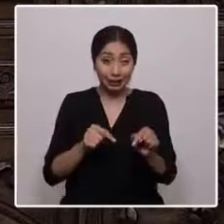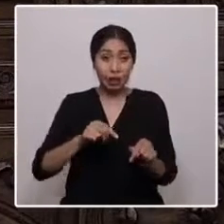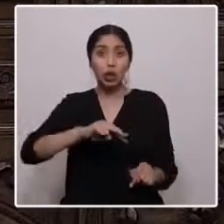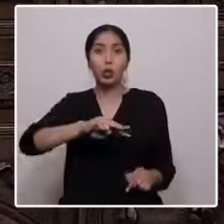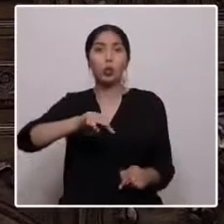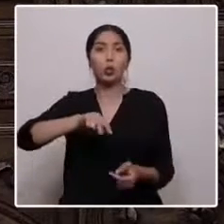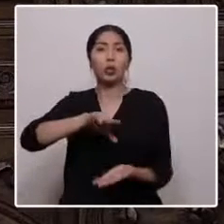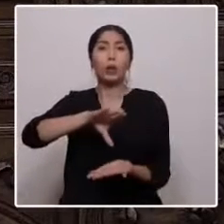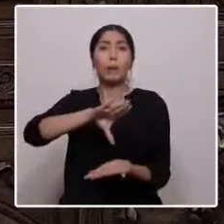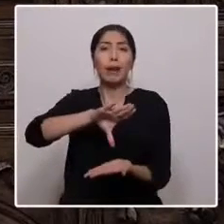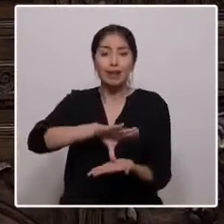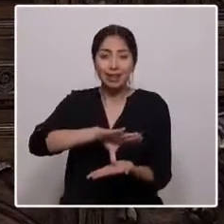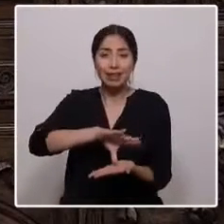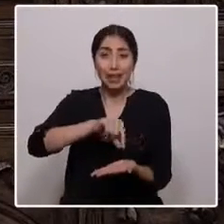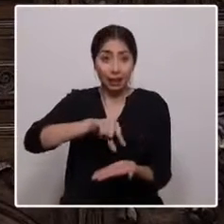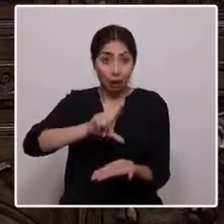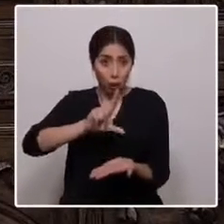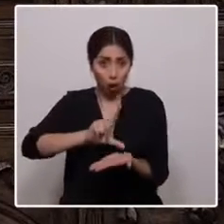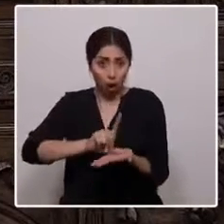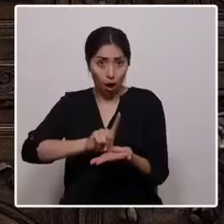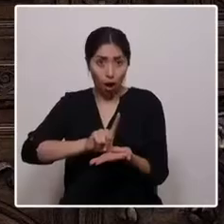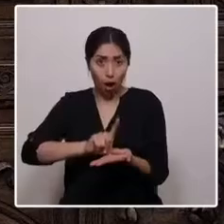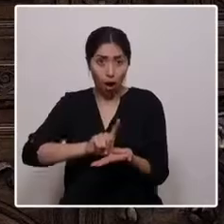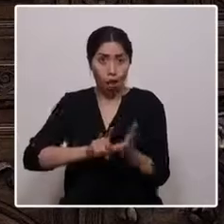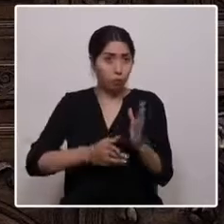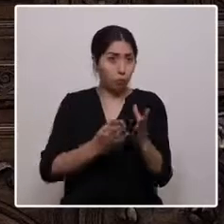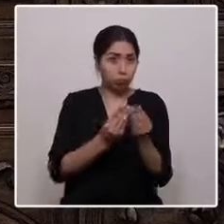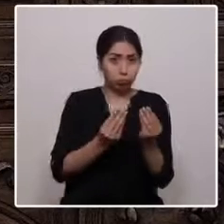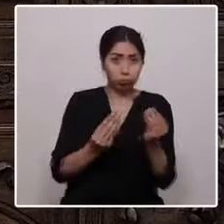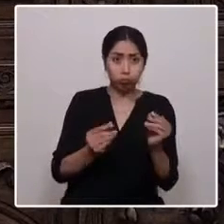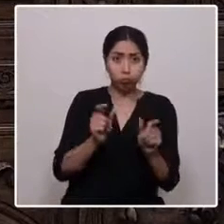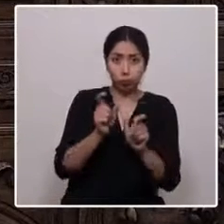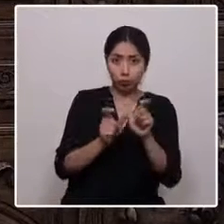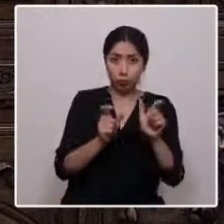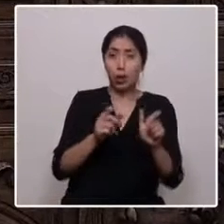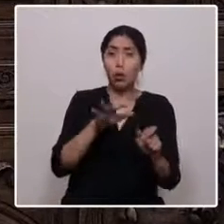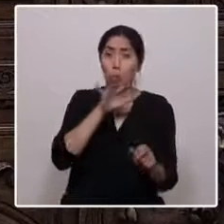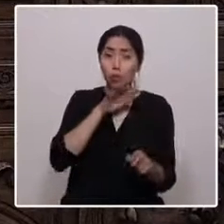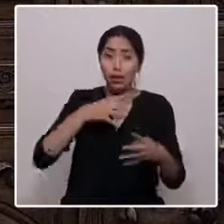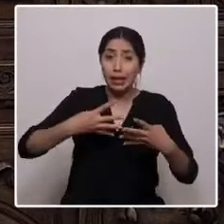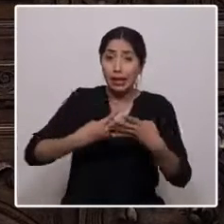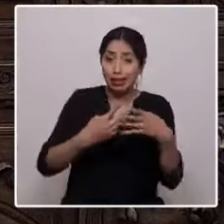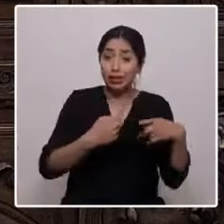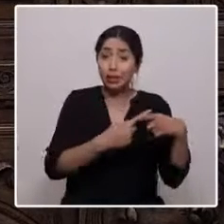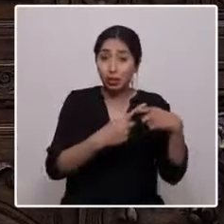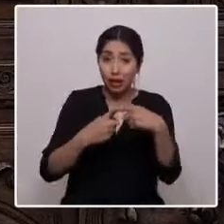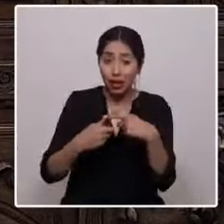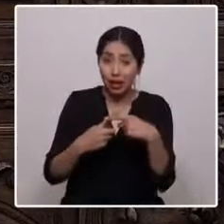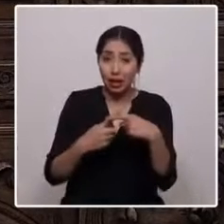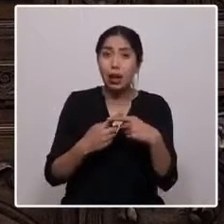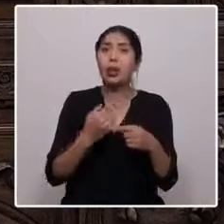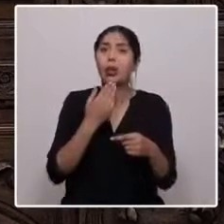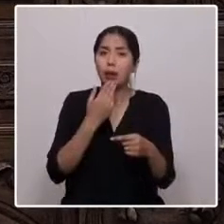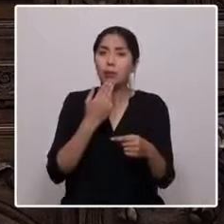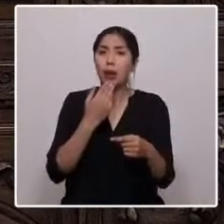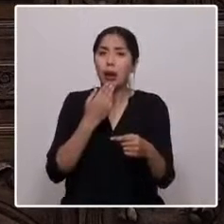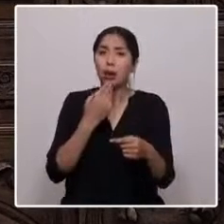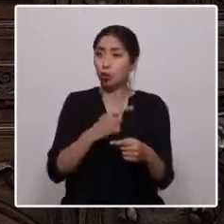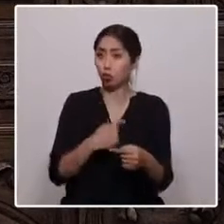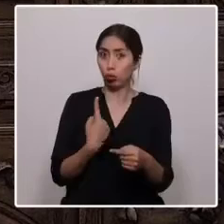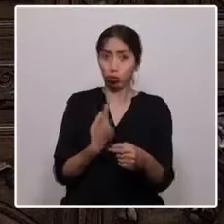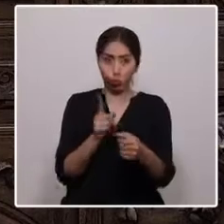uno de los lugares con mayor uso por habitante de las llamadas redes sociales, y como parte integrante de un mundo globalizado,